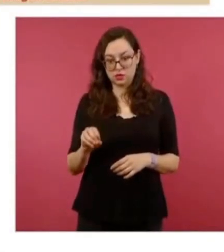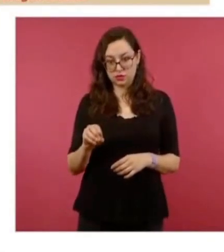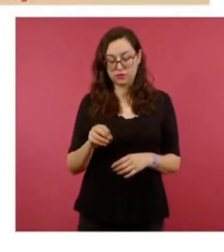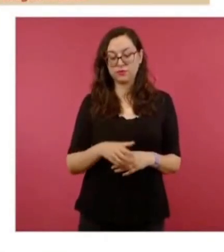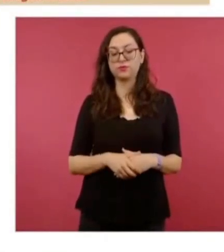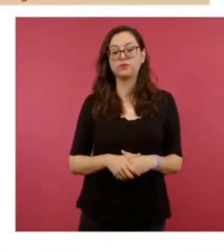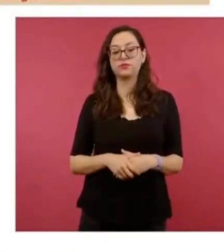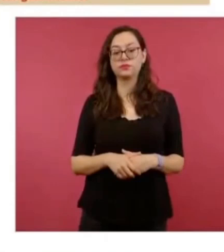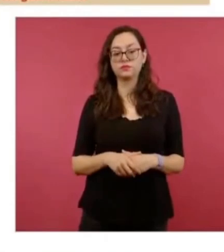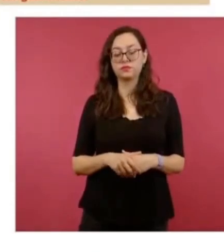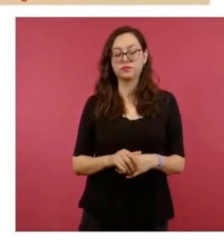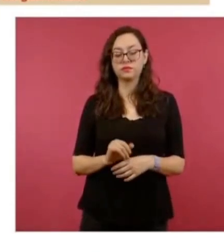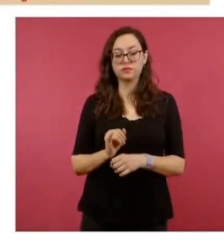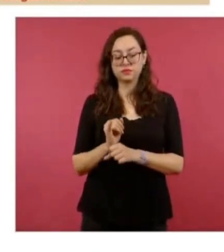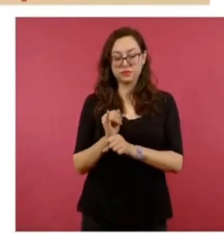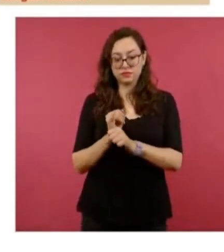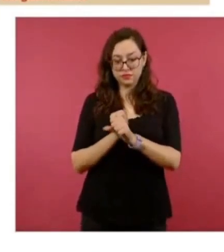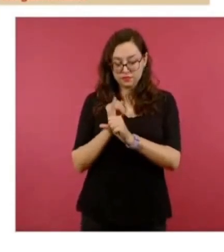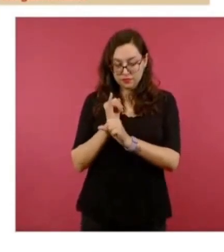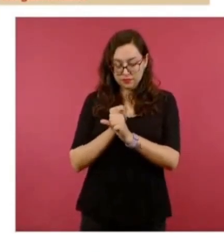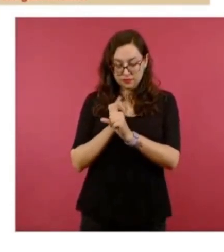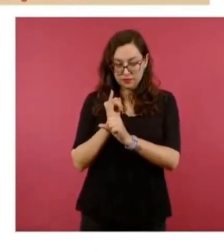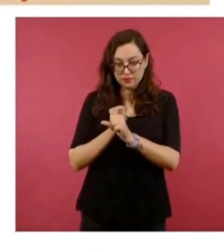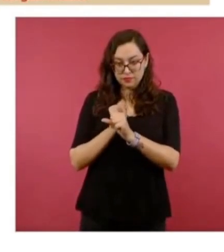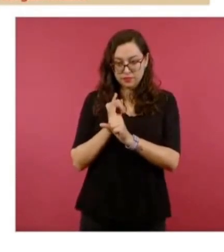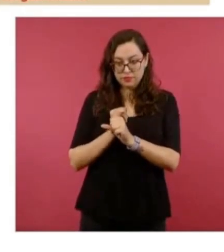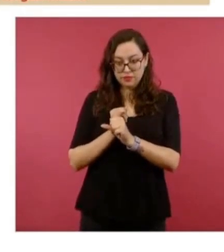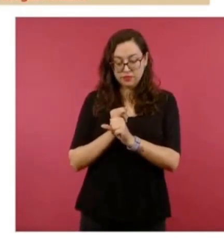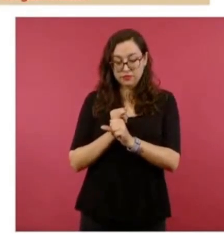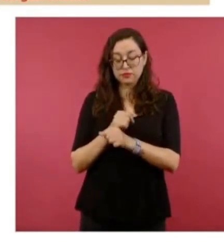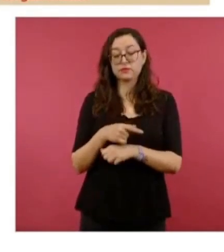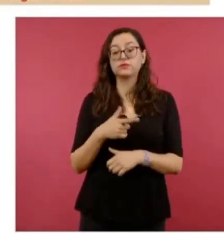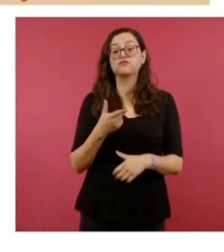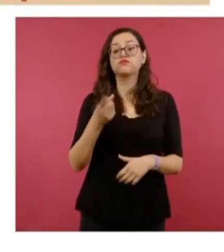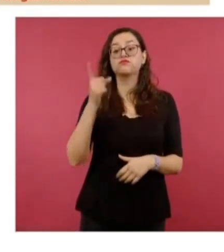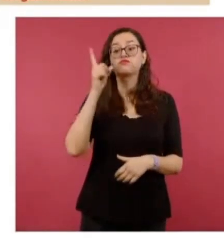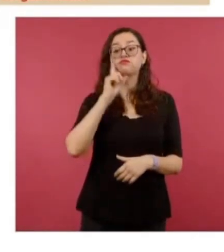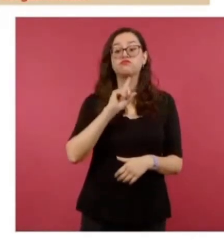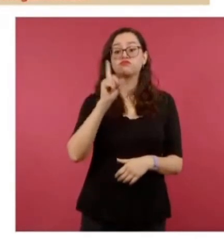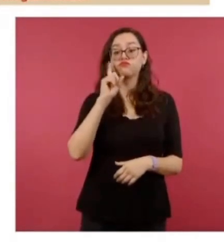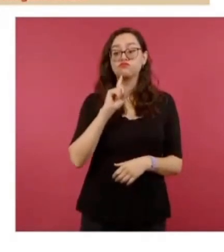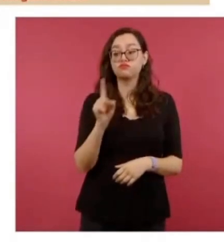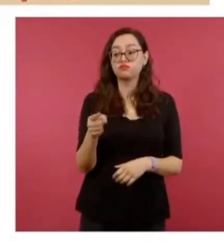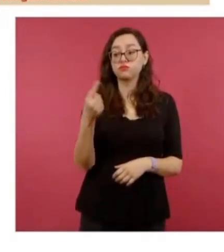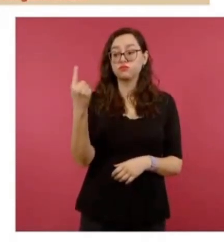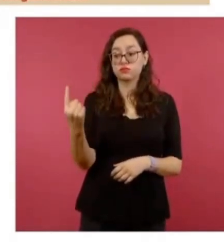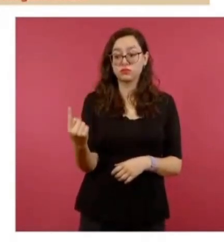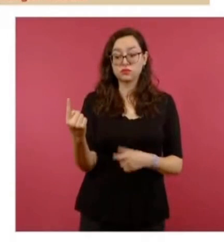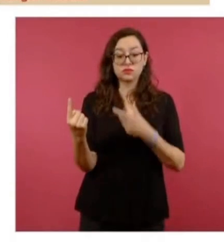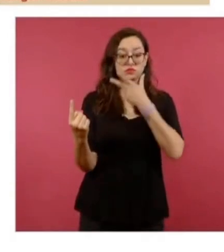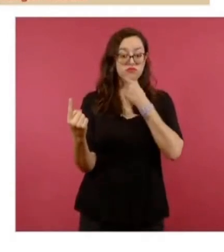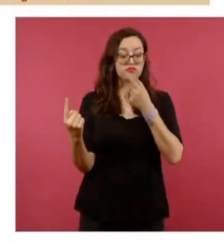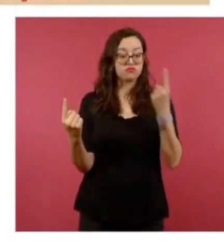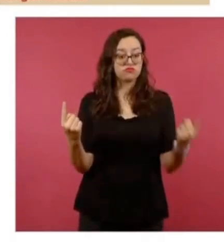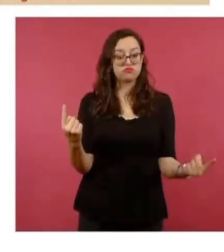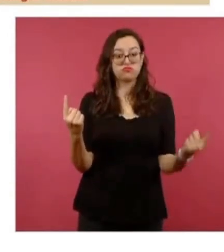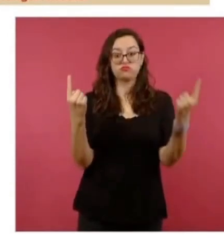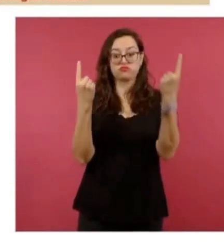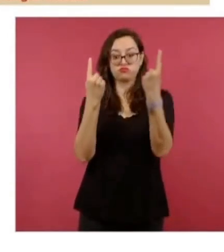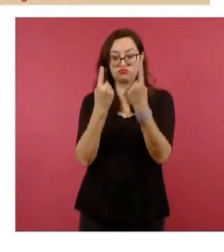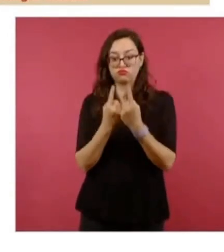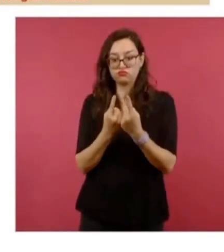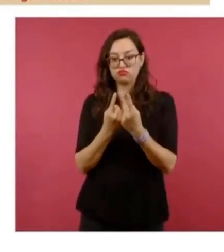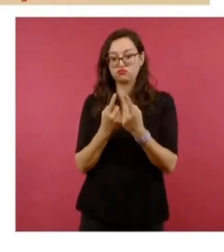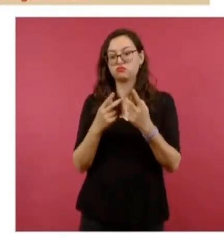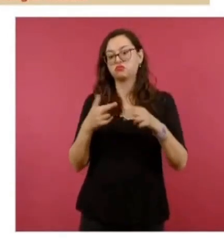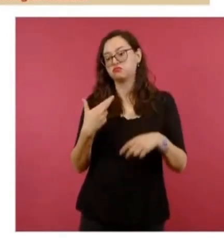investigaciones, la víctima y el hoy imputado se encontraban en un restaurante, el lugar donde